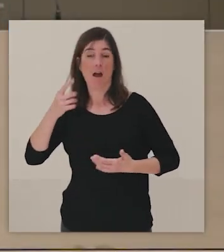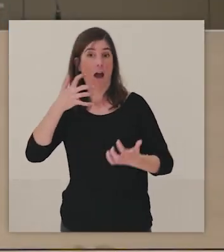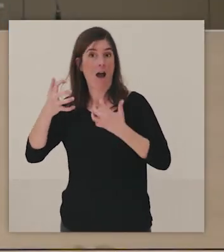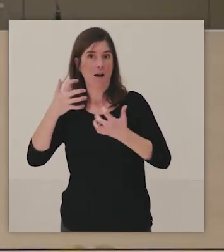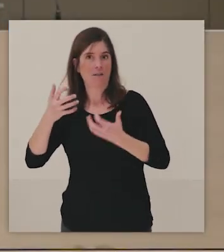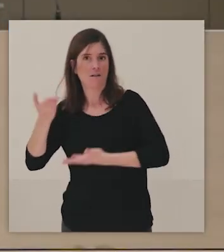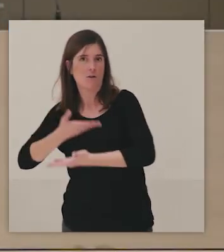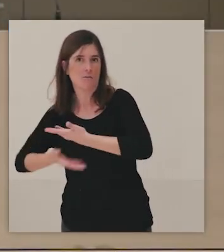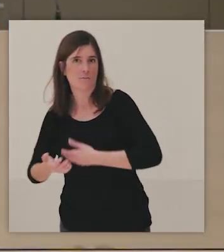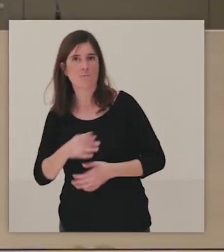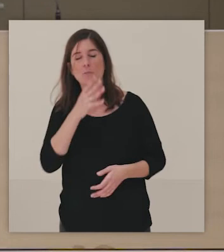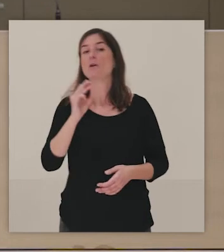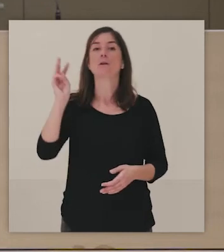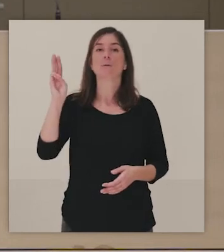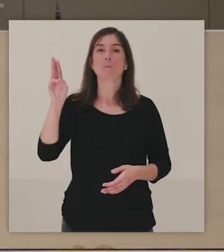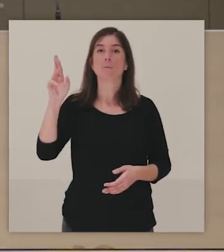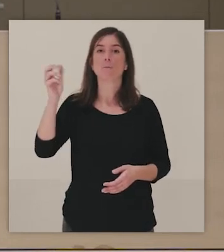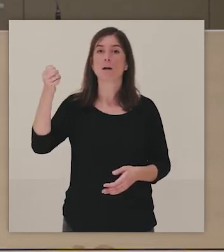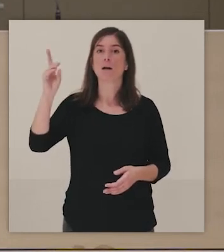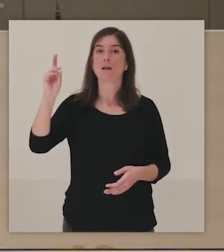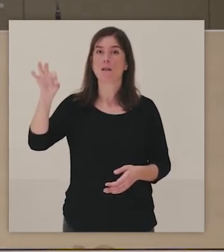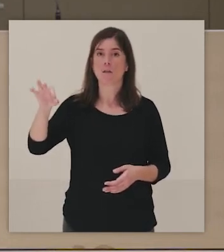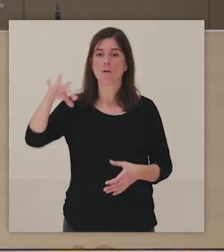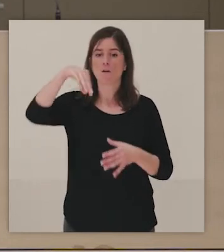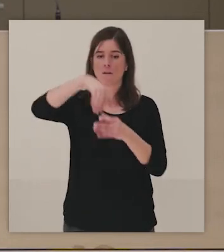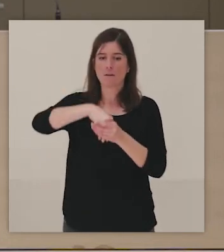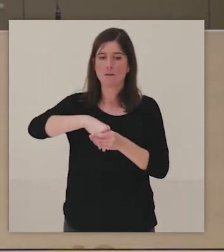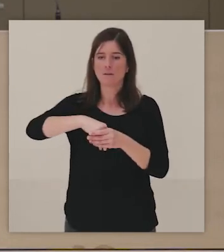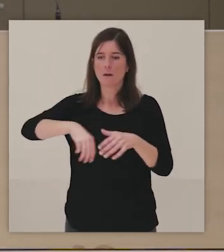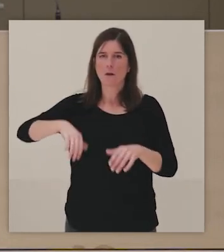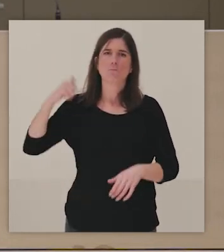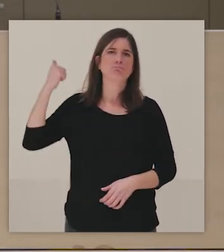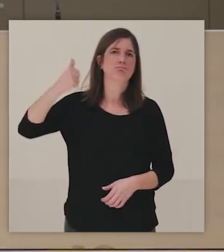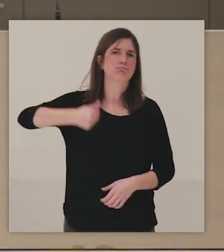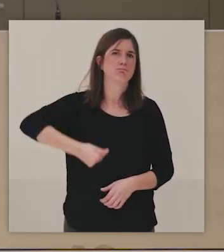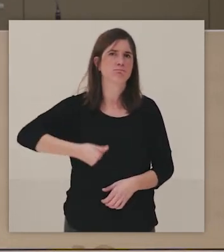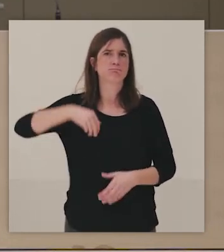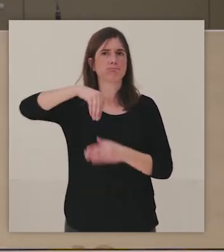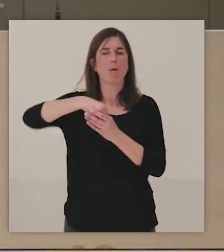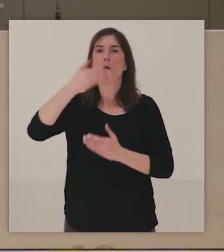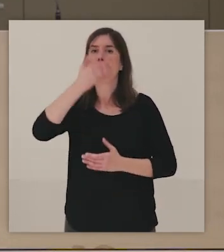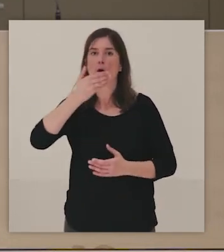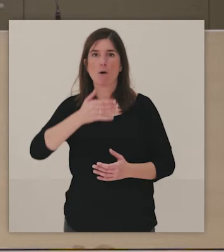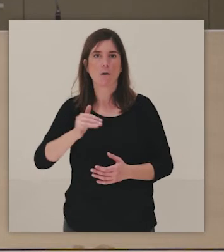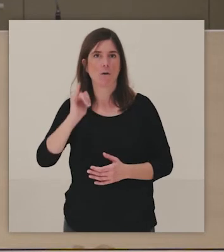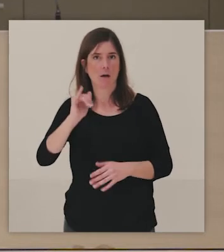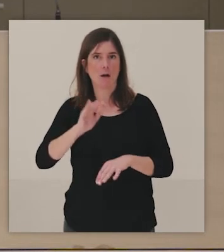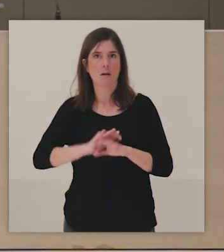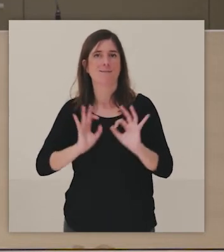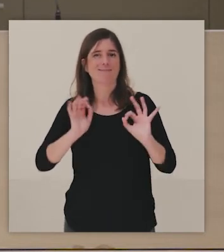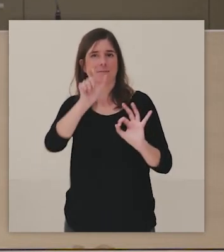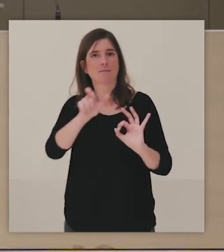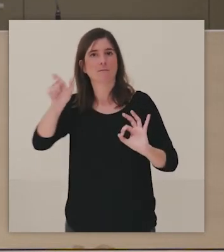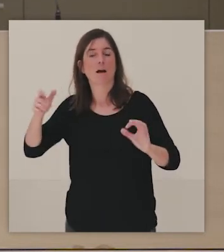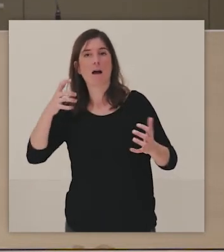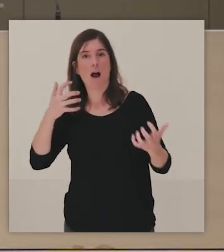del Prado, sabéis que, bueno, pues siempre ha sido también un espacio de escuela, de aprendizaje para los